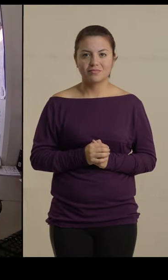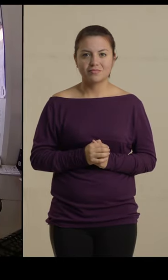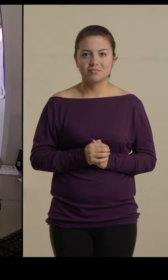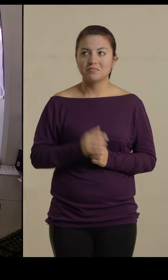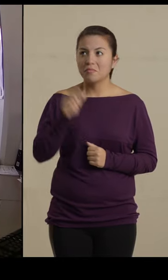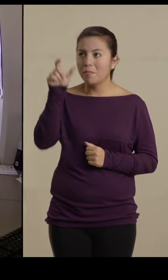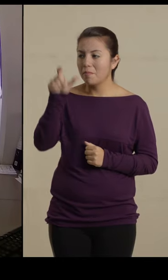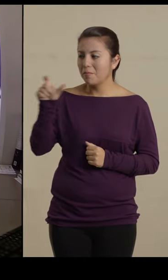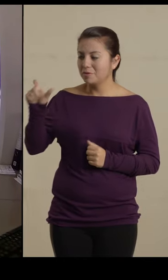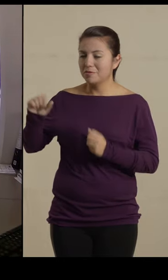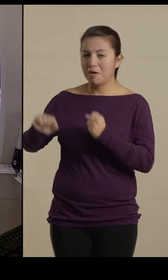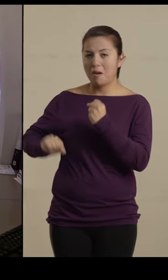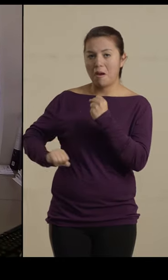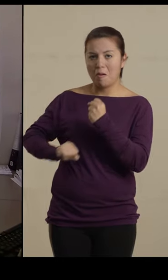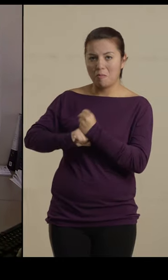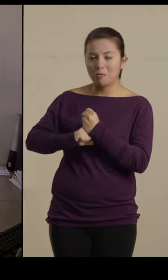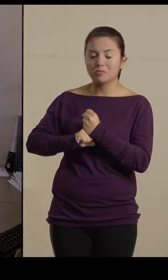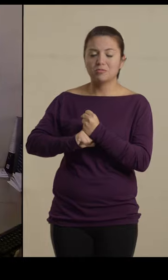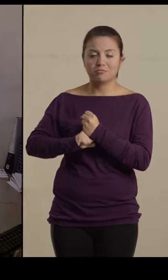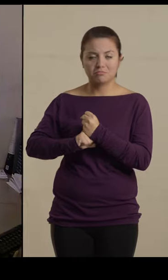mis apoyos,